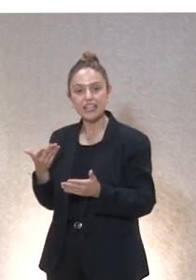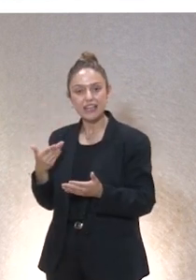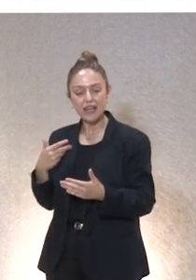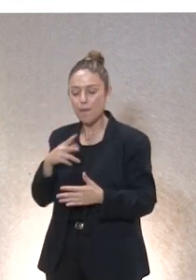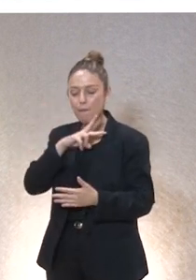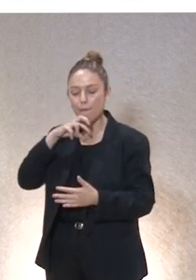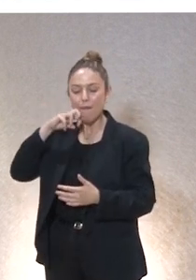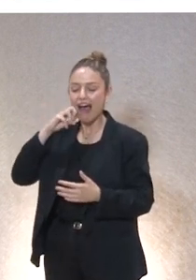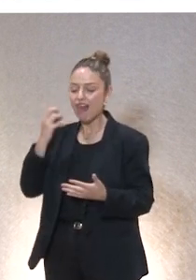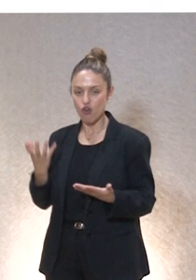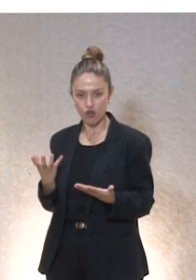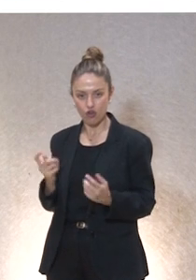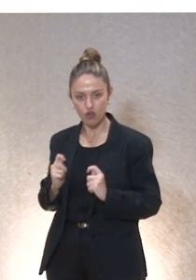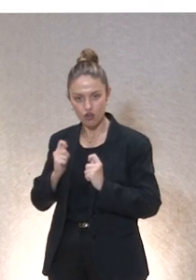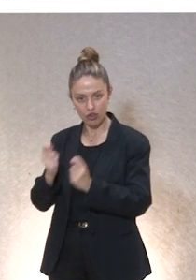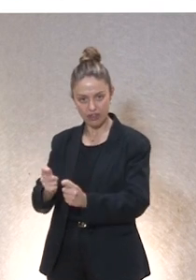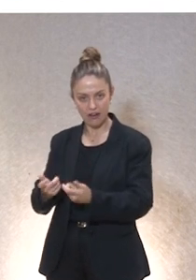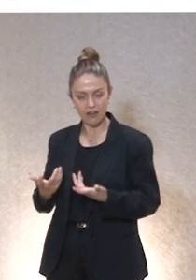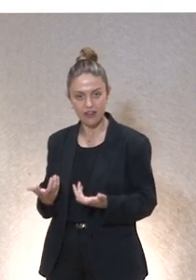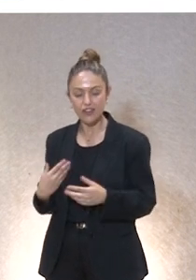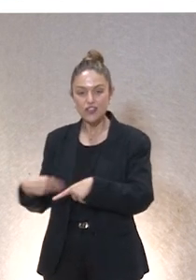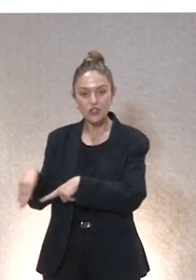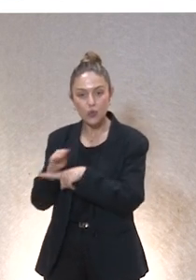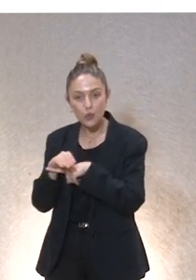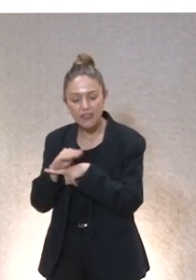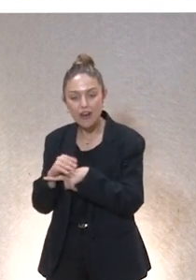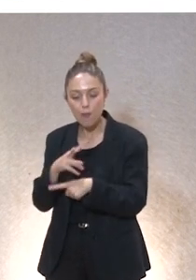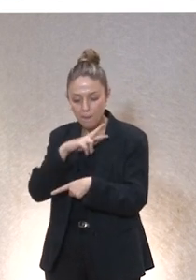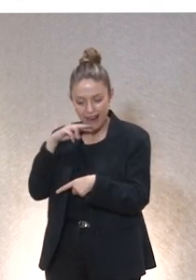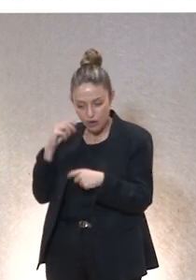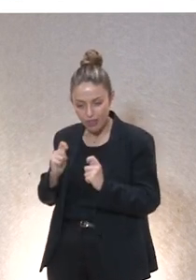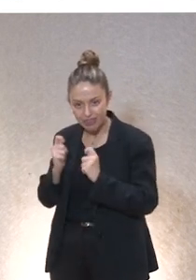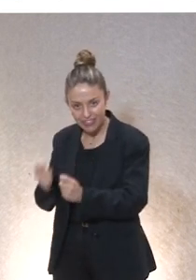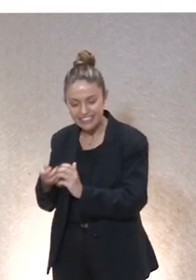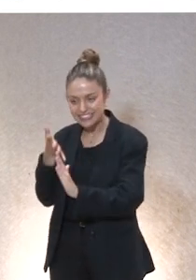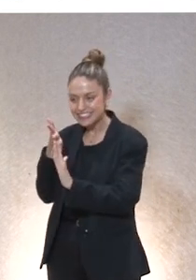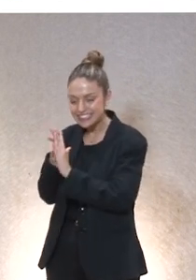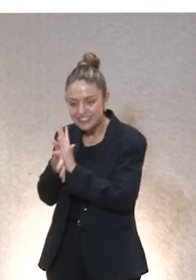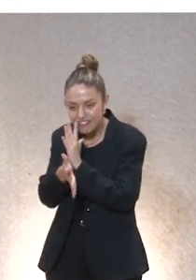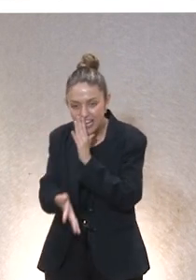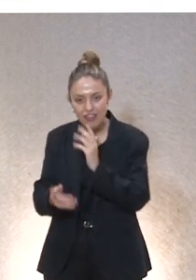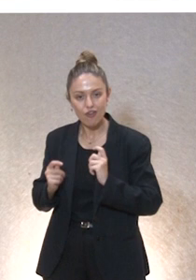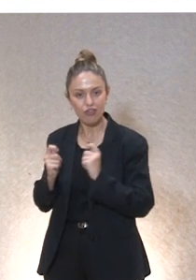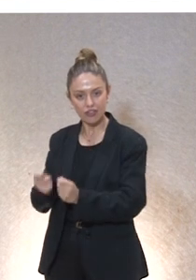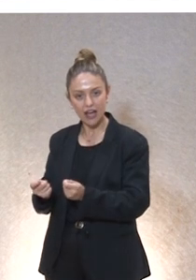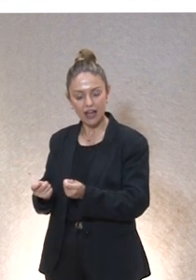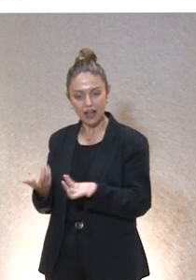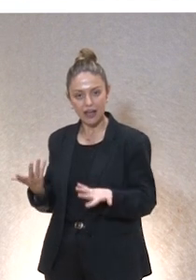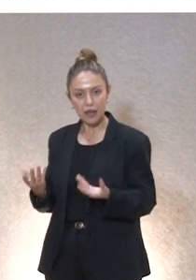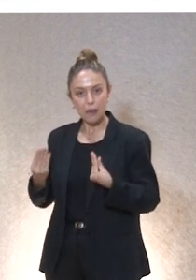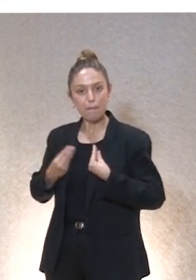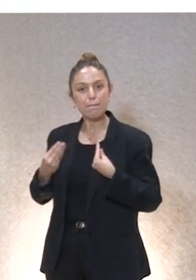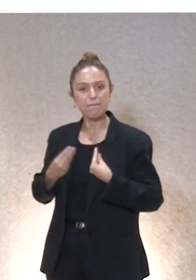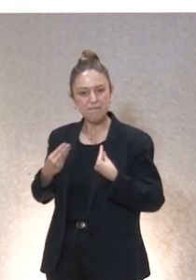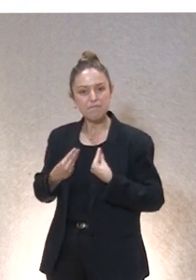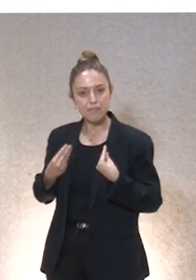es decir la actividad de cuidar y los cuidadores generamos valor generamos significado hacemos que el vivir sea